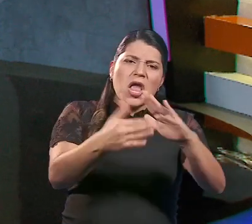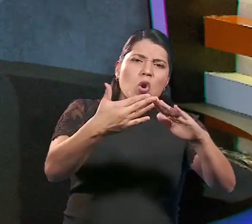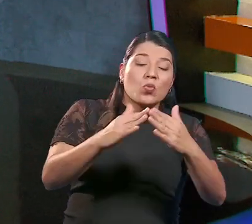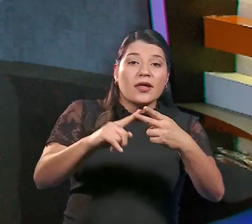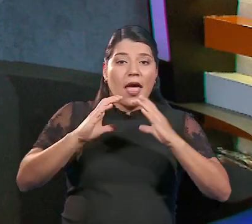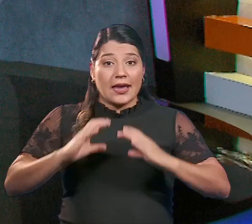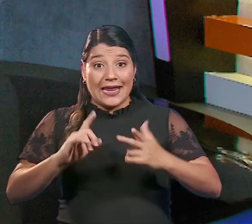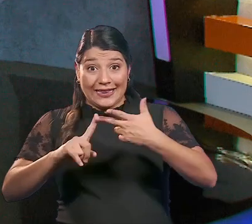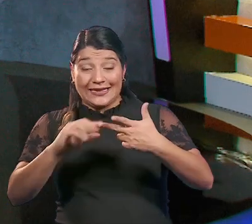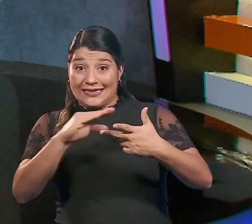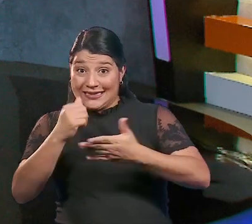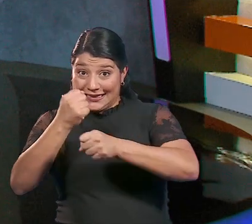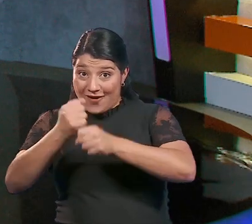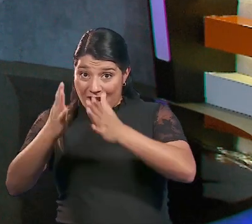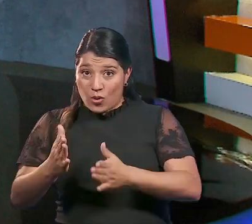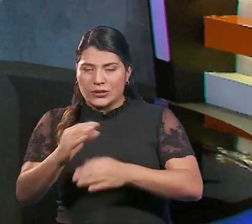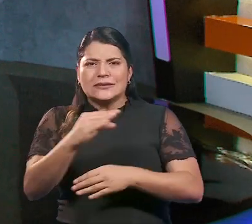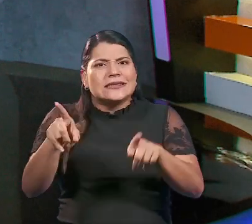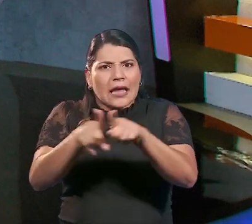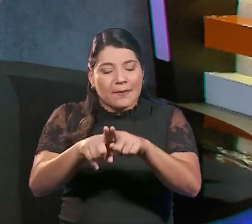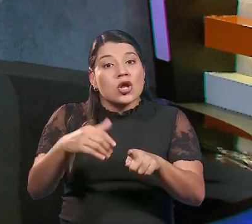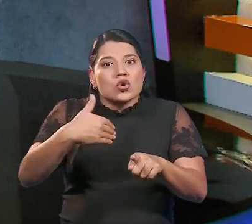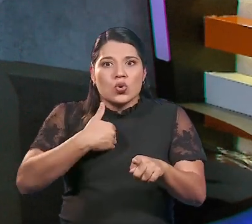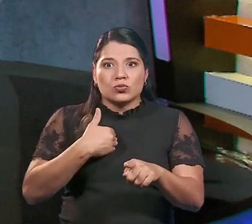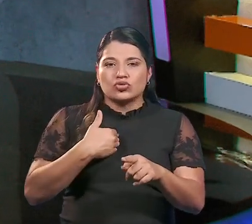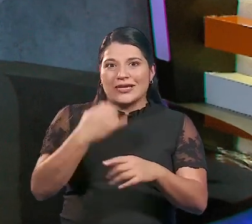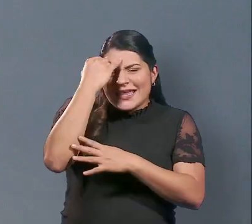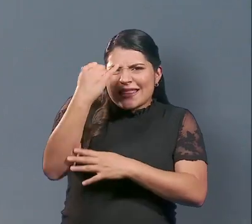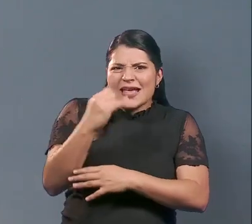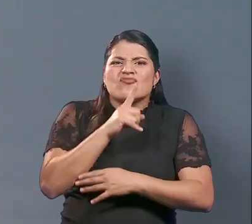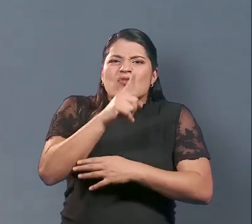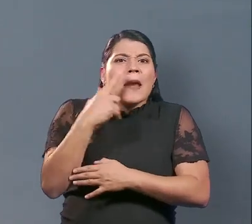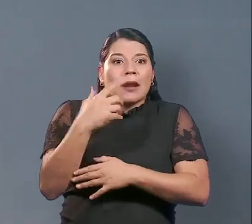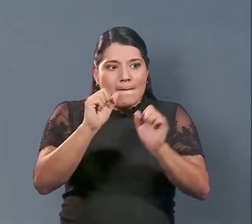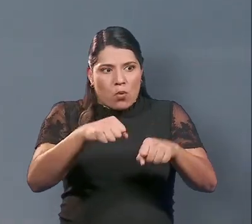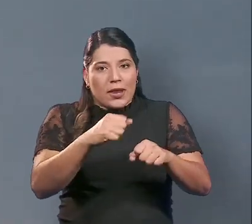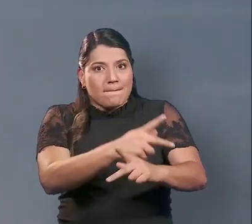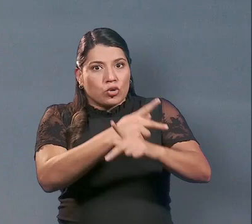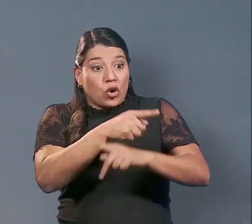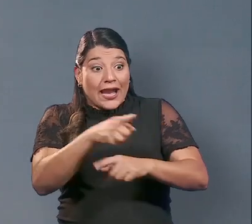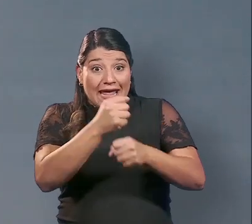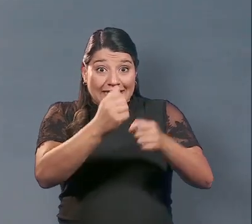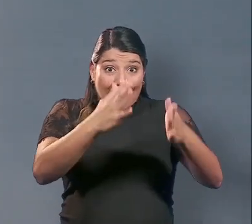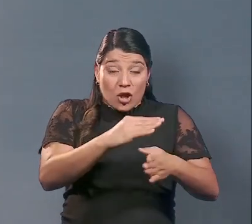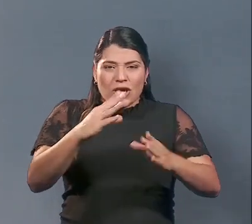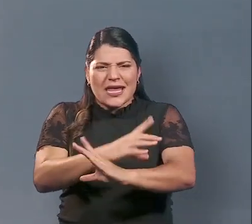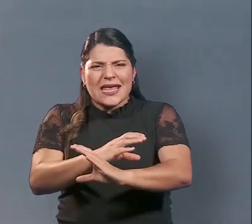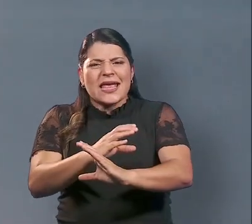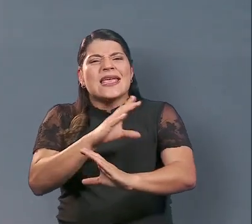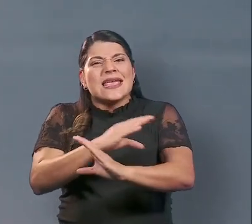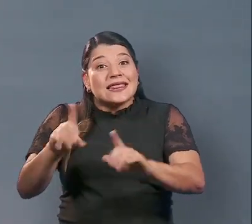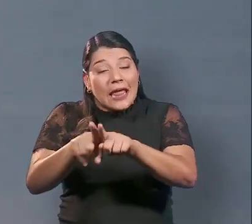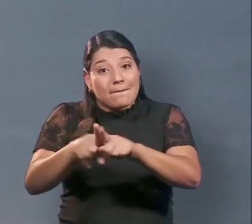con más de 8.000 personas entre comunidades, clientes y colaboradores. También tuvimos que tomar acciones efectivas para